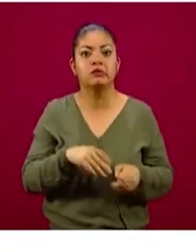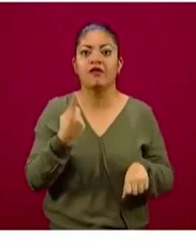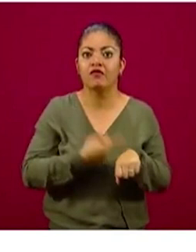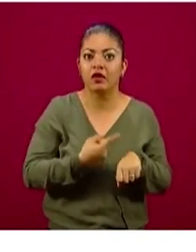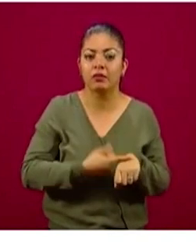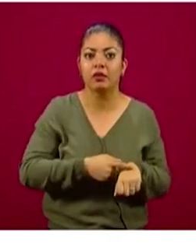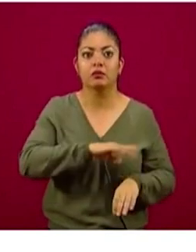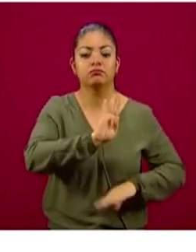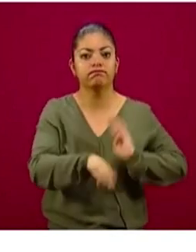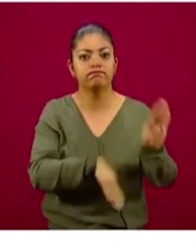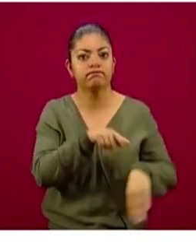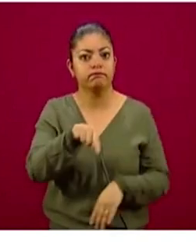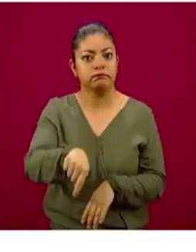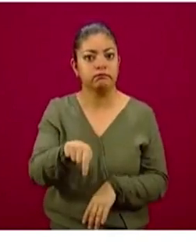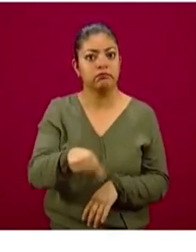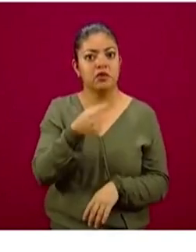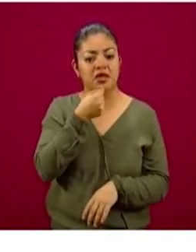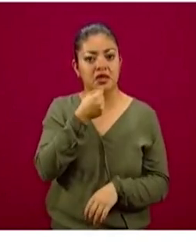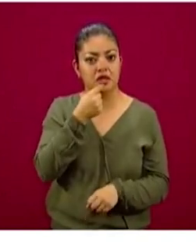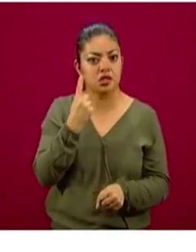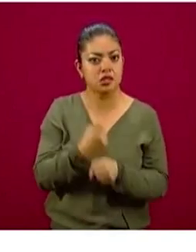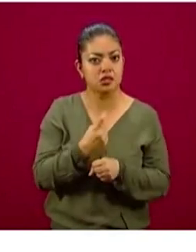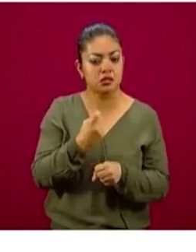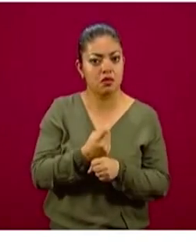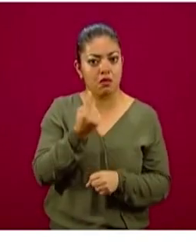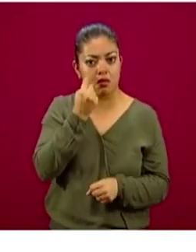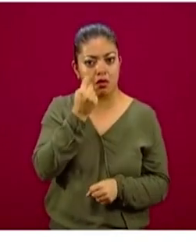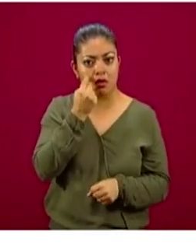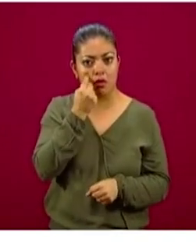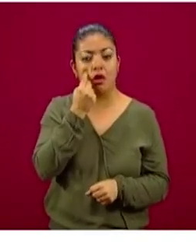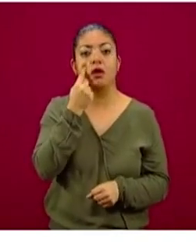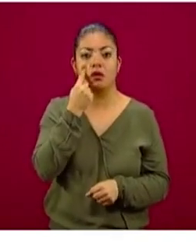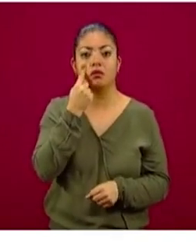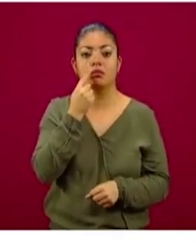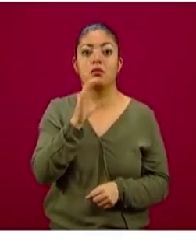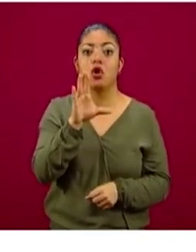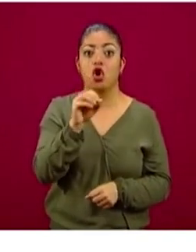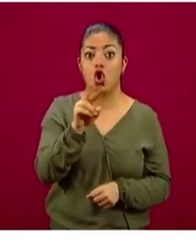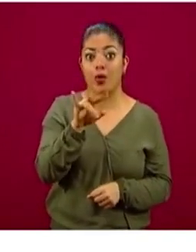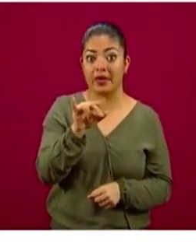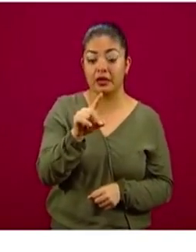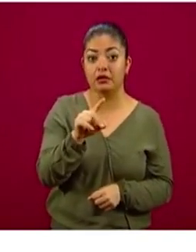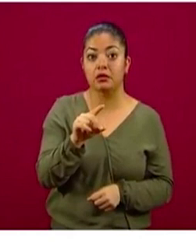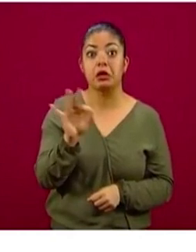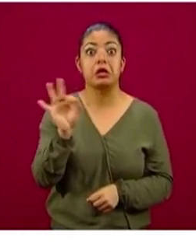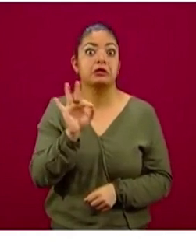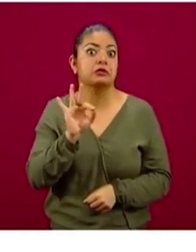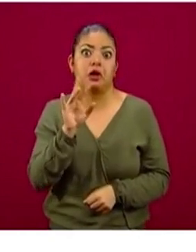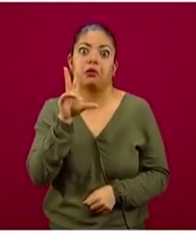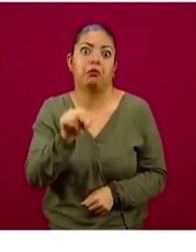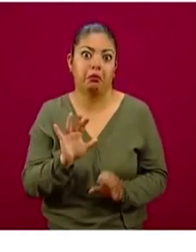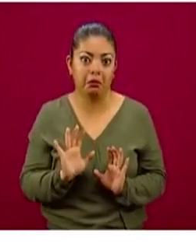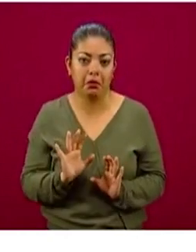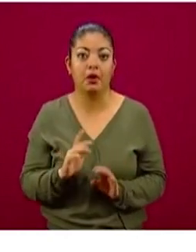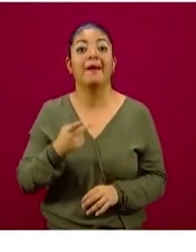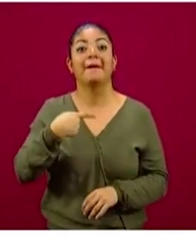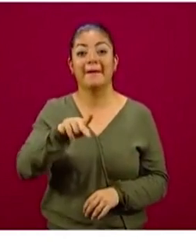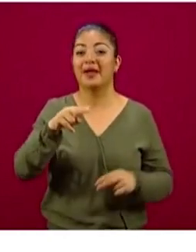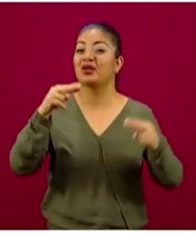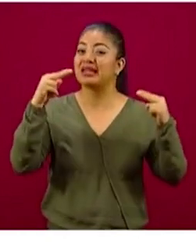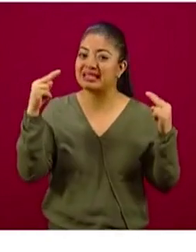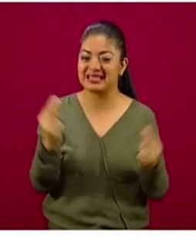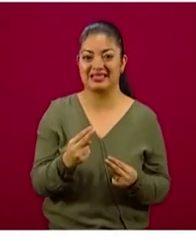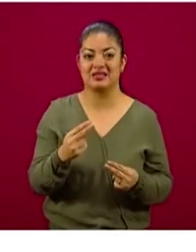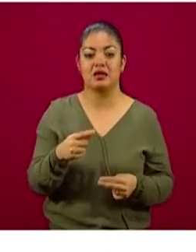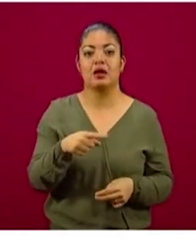de niñas y niños. Y entonces, puede ser COVID, puede ser no COVID, pero necesitamos que la gente acuda a